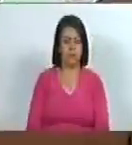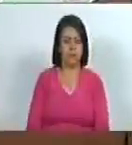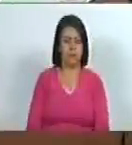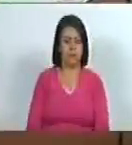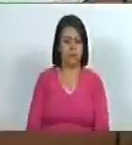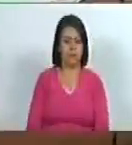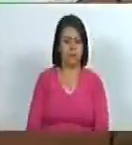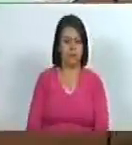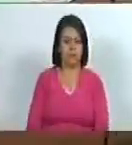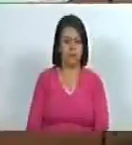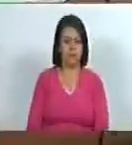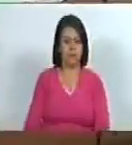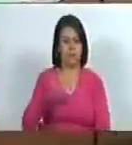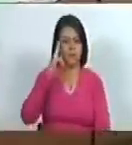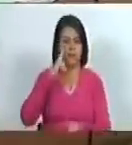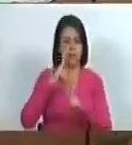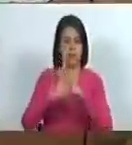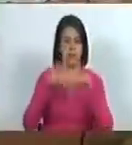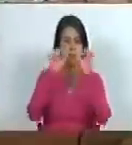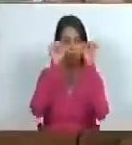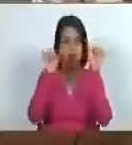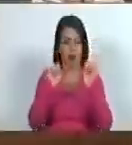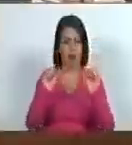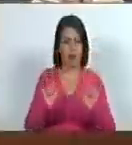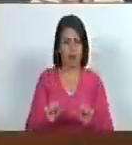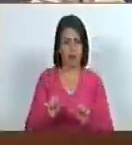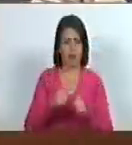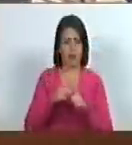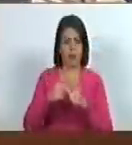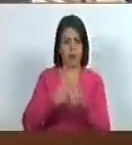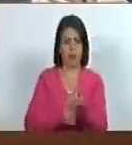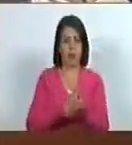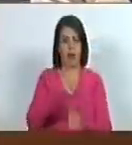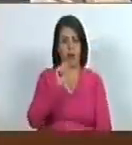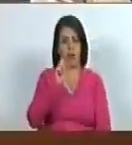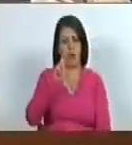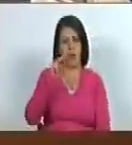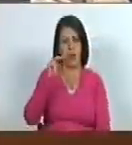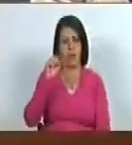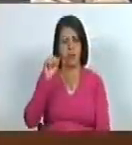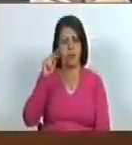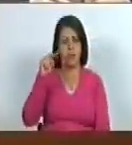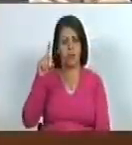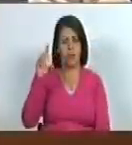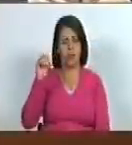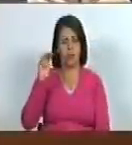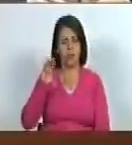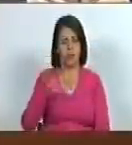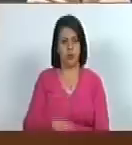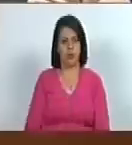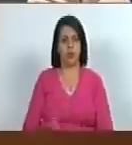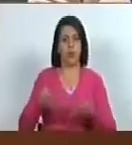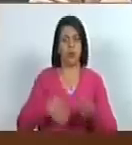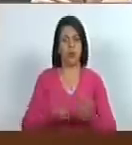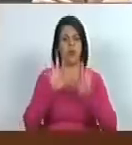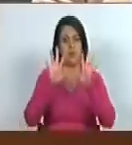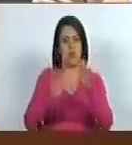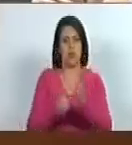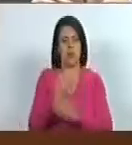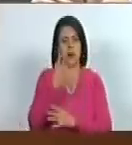en homenaje a nuestro artista plástico de la luz nuestro hermano Reverón que naciera un 10 de